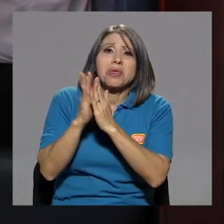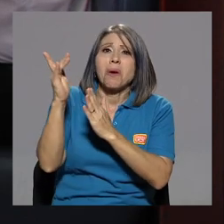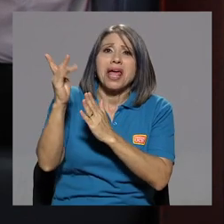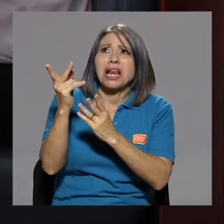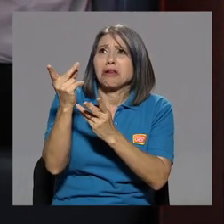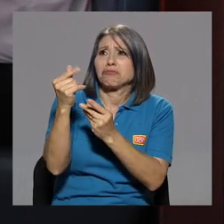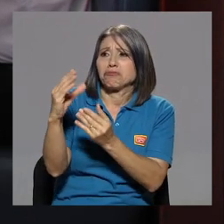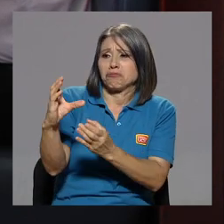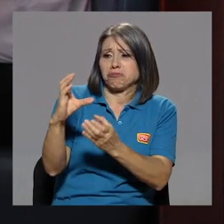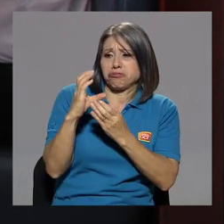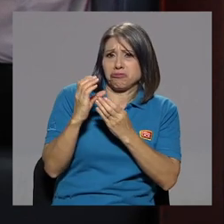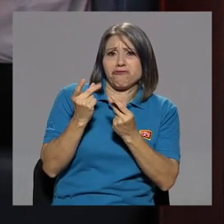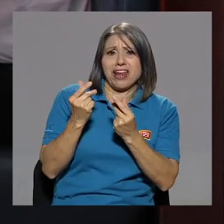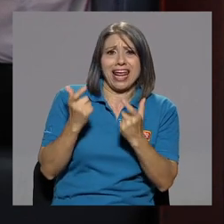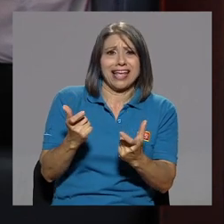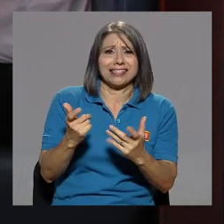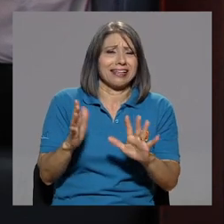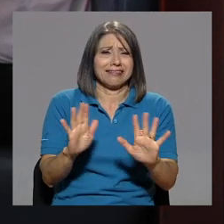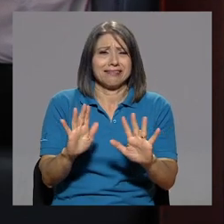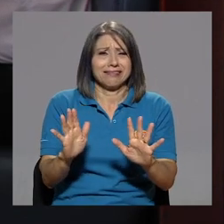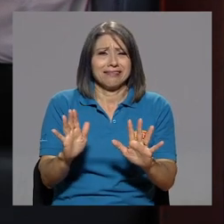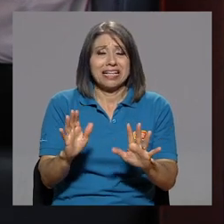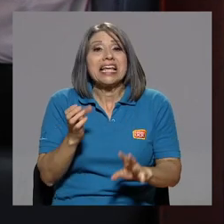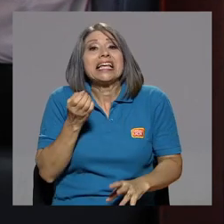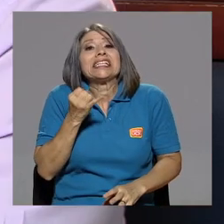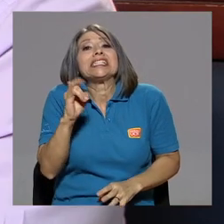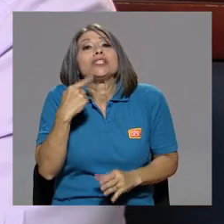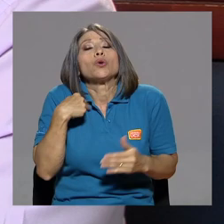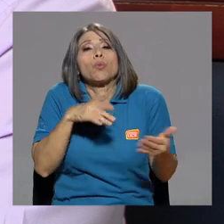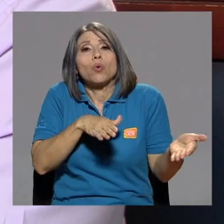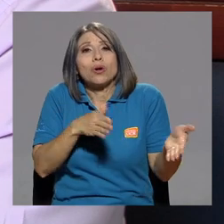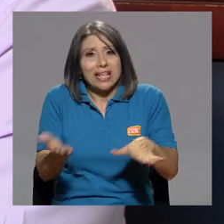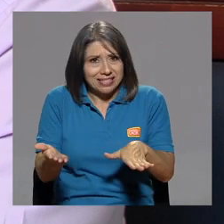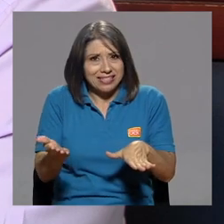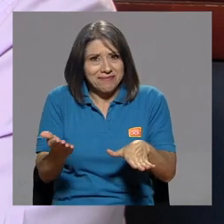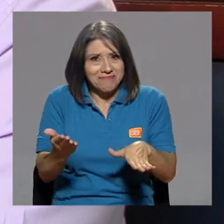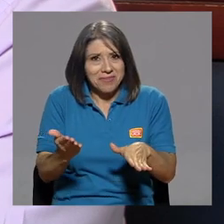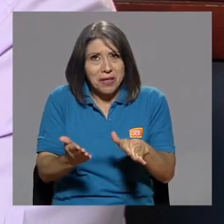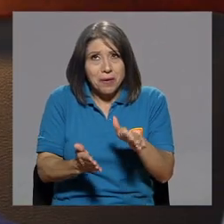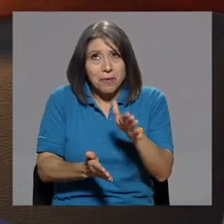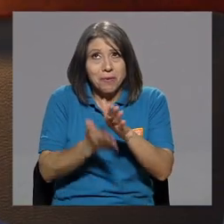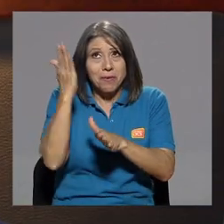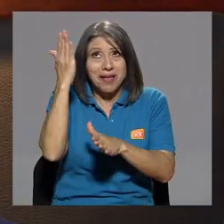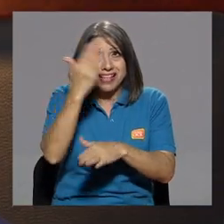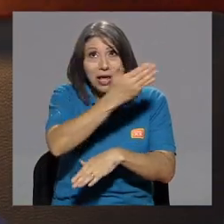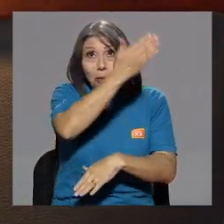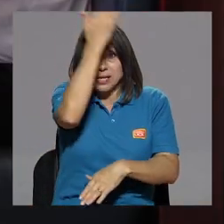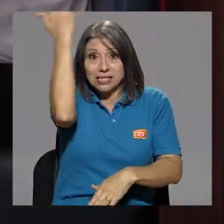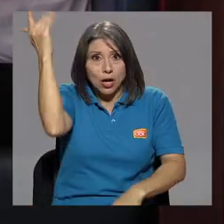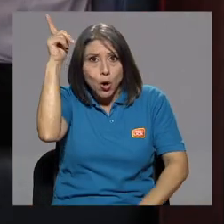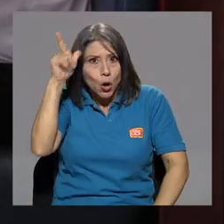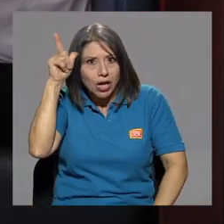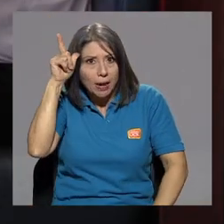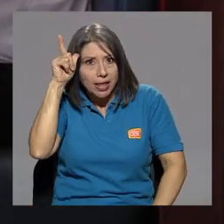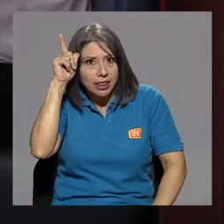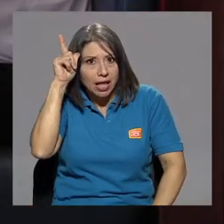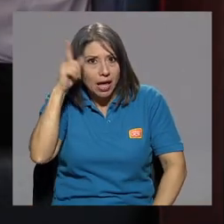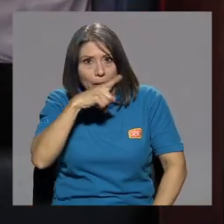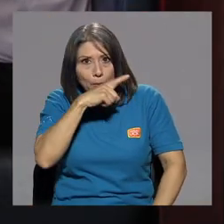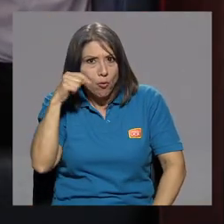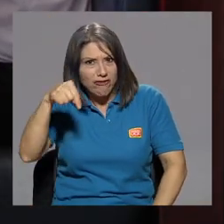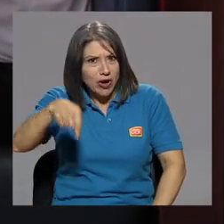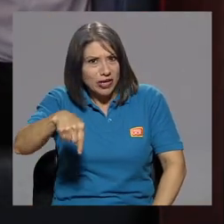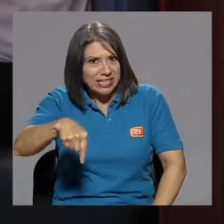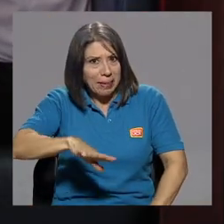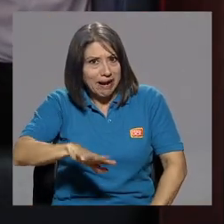riquezas. Si yo muriese, y llego al cielo, lógicamente, porque muy feo hice para